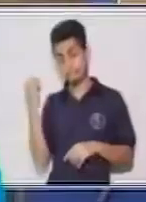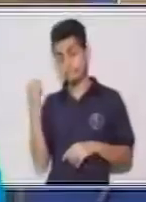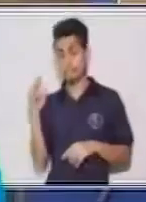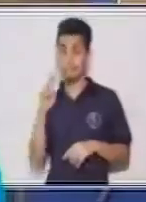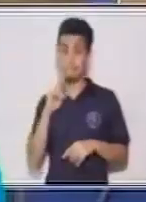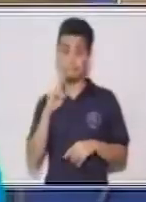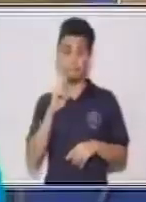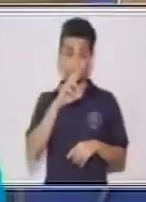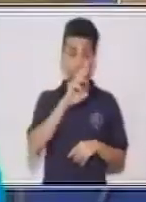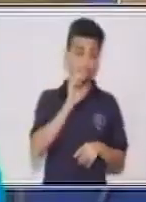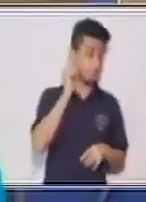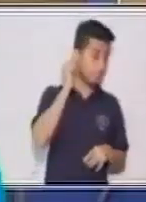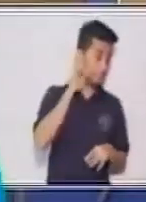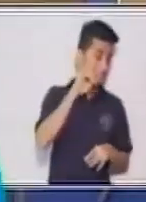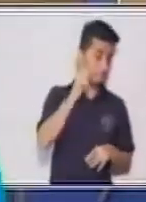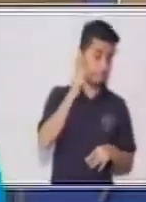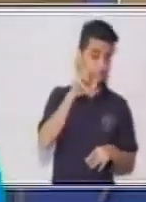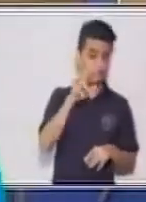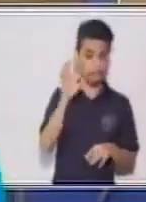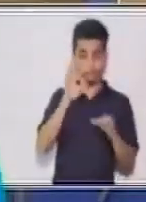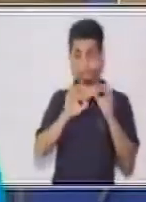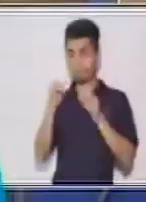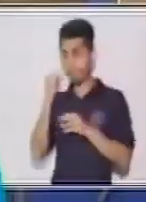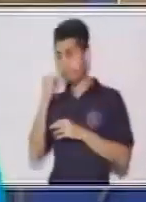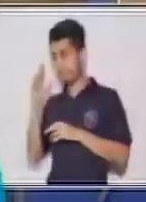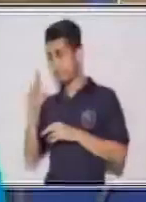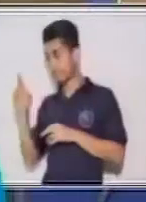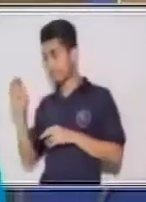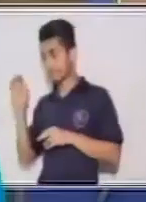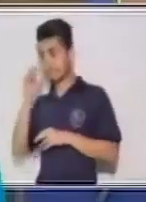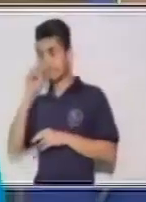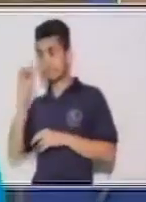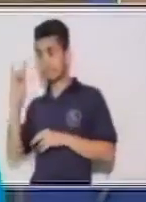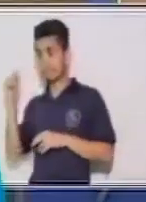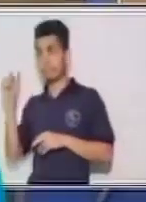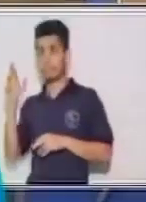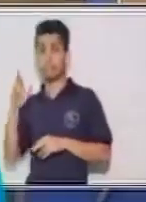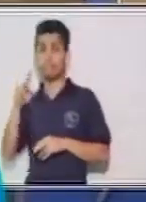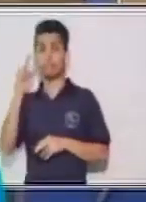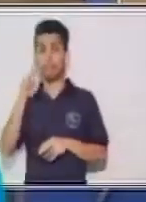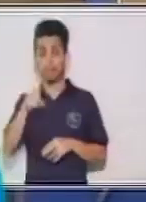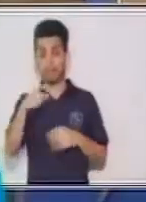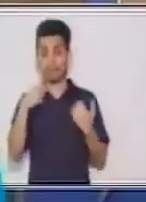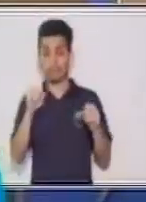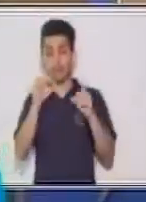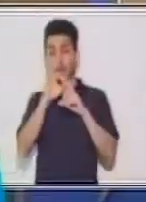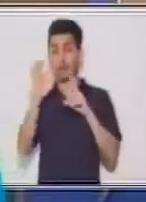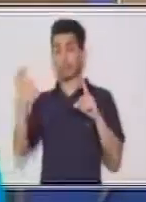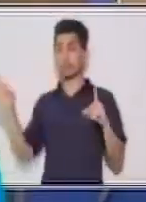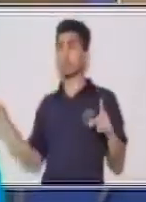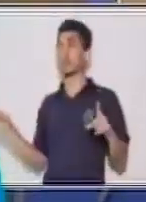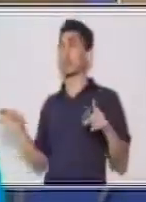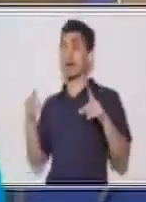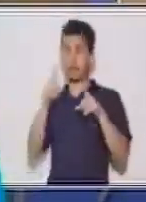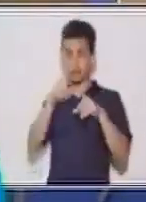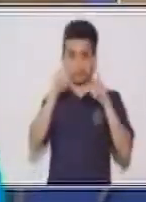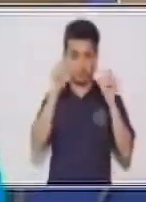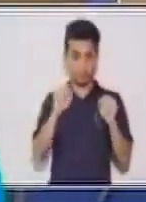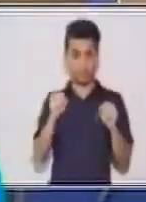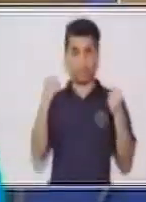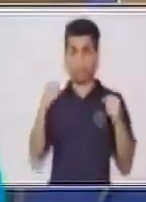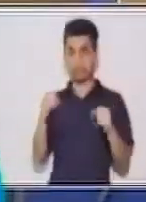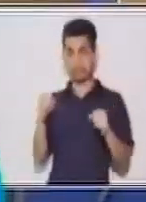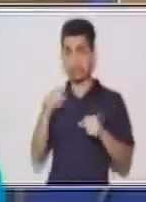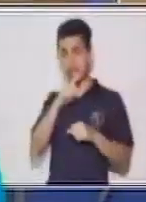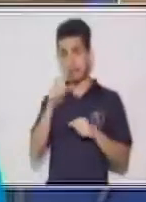verbo regular o irregular, tendríamos que hacer el ejercicio. Entonces, lo puedes poner también a él o a ella, a esa